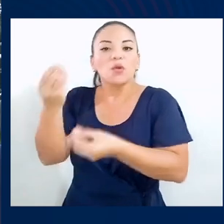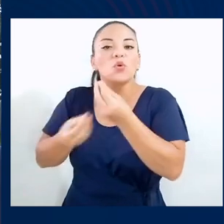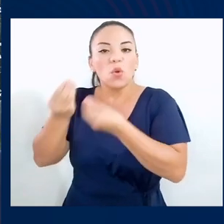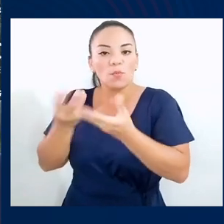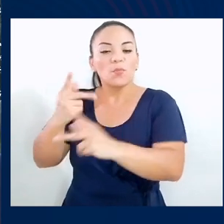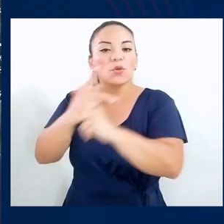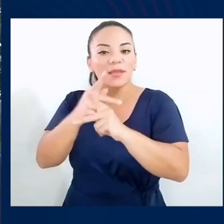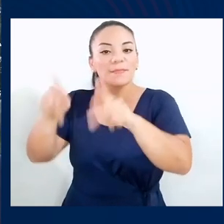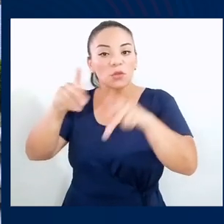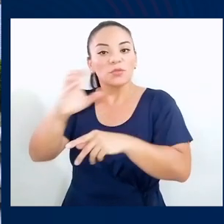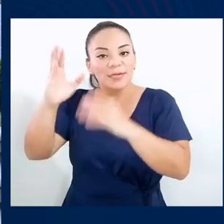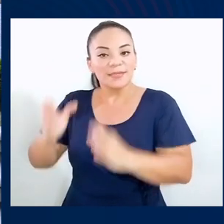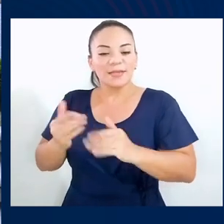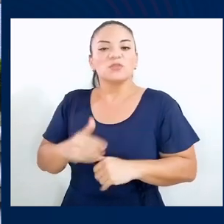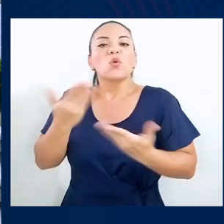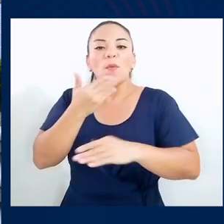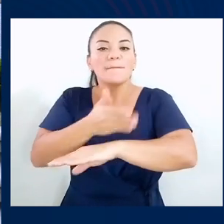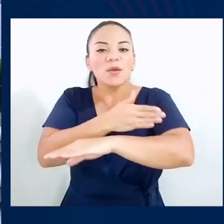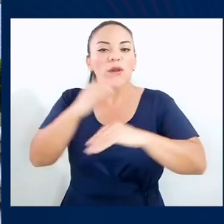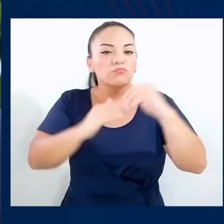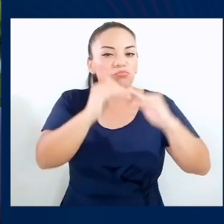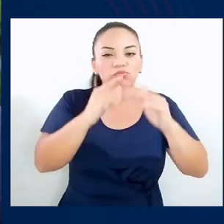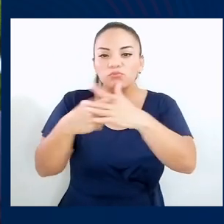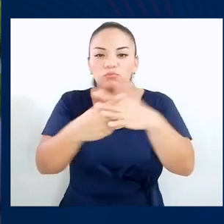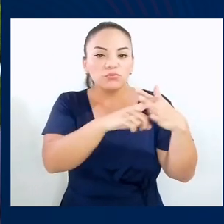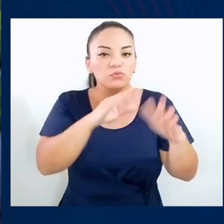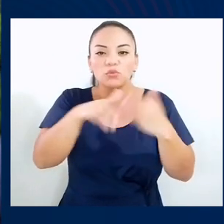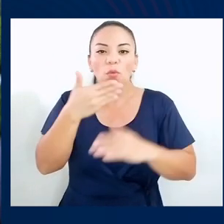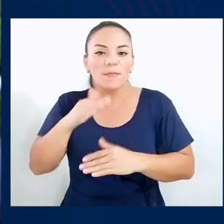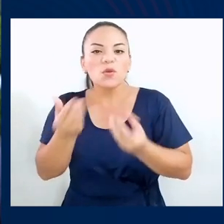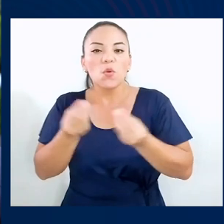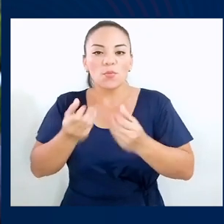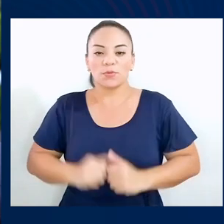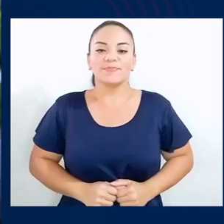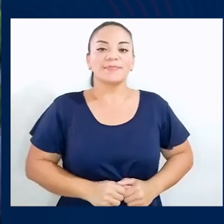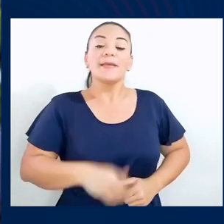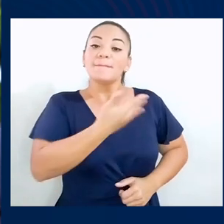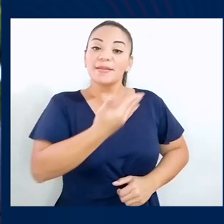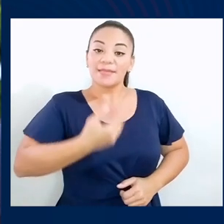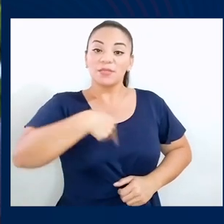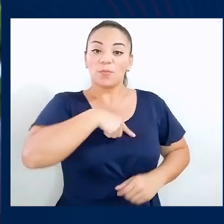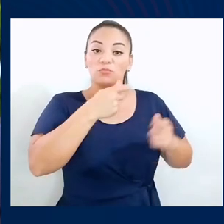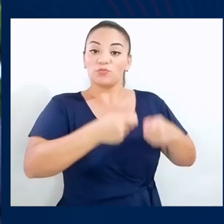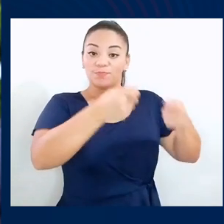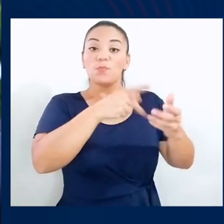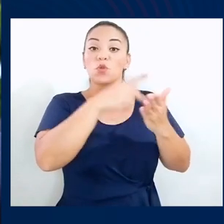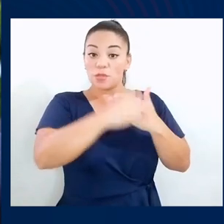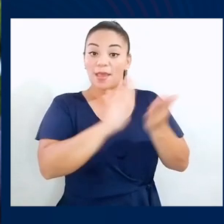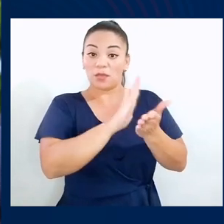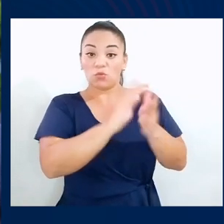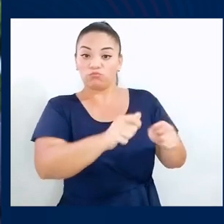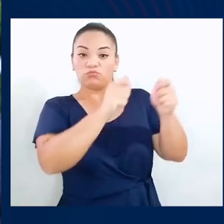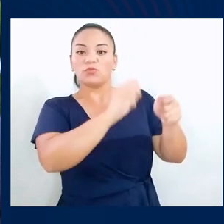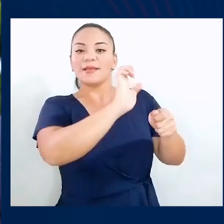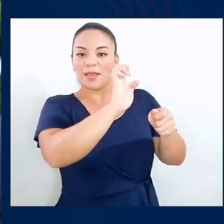¿Qué hay que hacer para empezar a invertir, para proteger a los costarricenses, mejorar la infraestructura, reparar lo que ya se nos dañó?